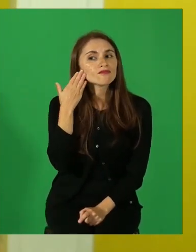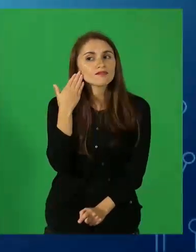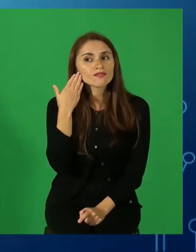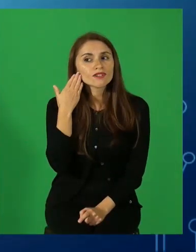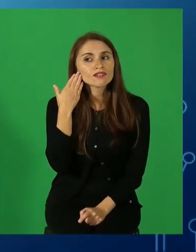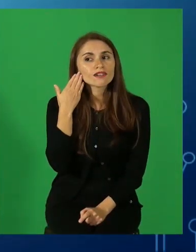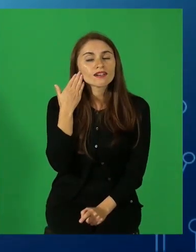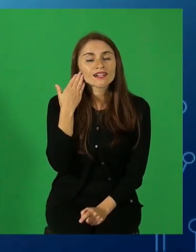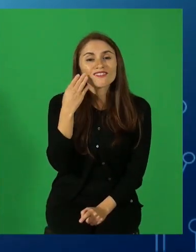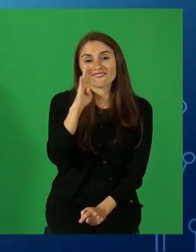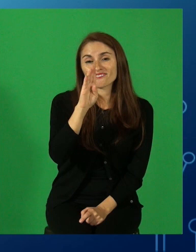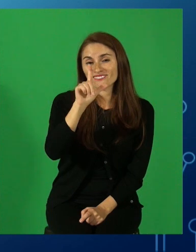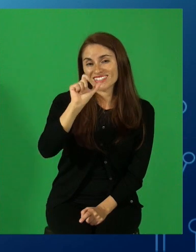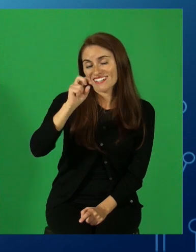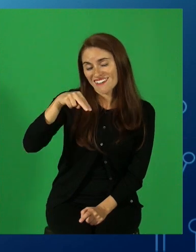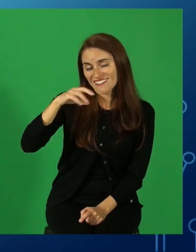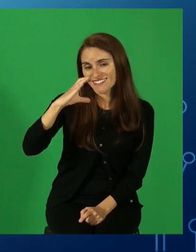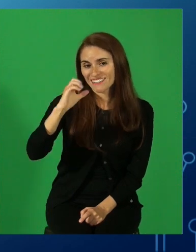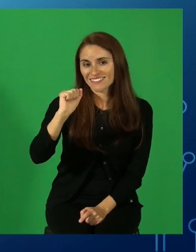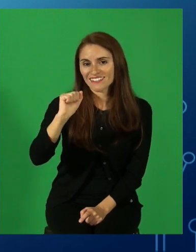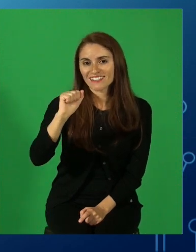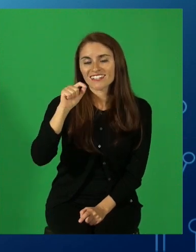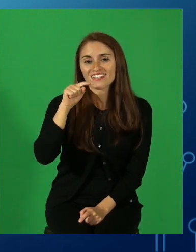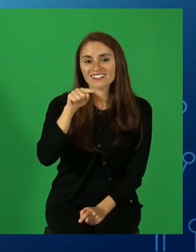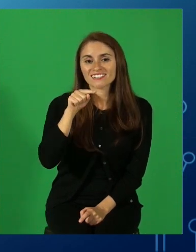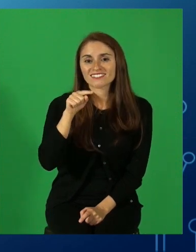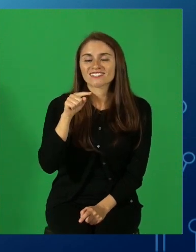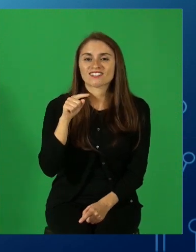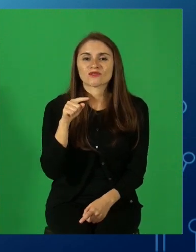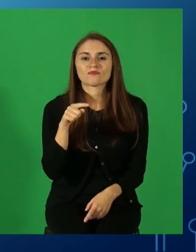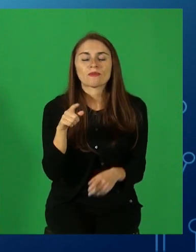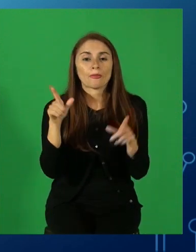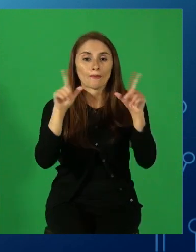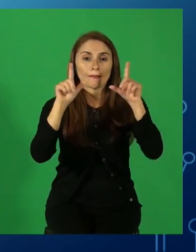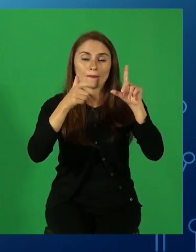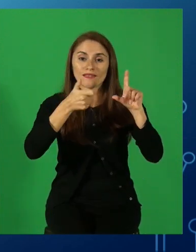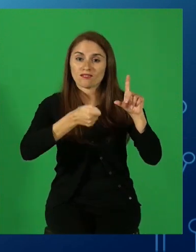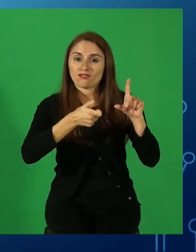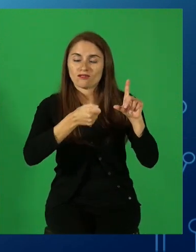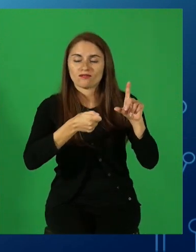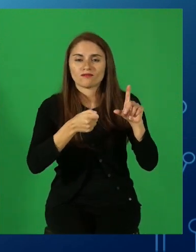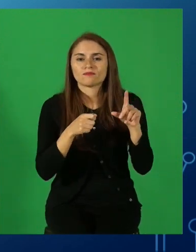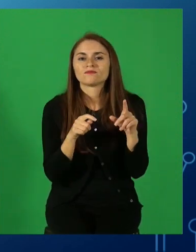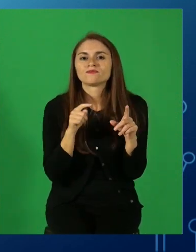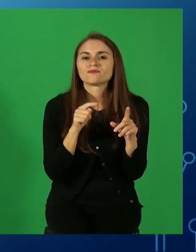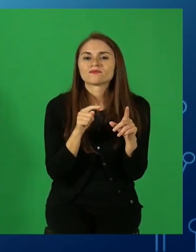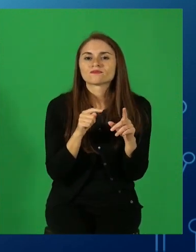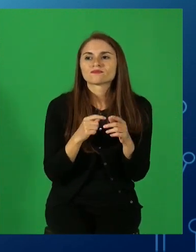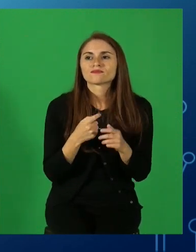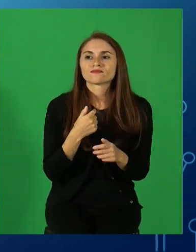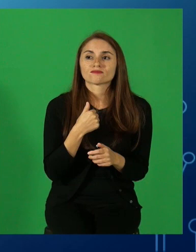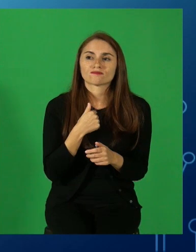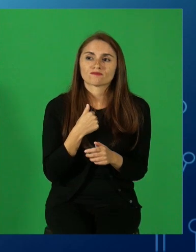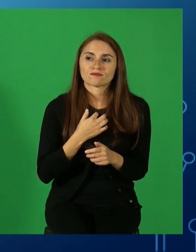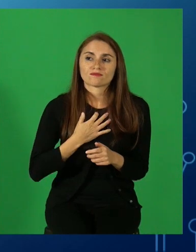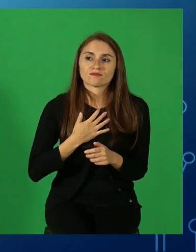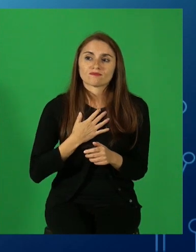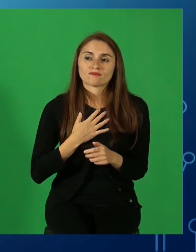de una novela que se está transmitiendo actualmente. Yo soy